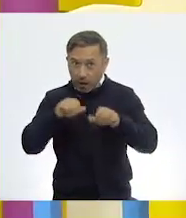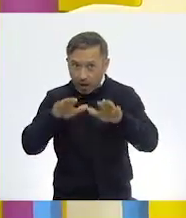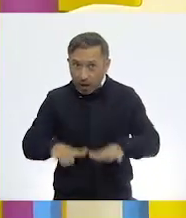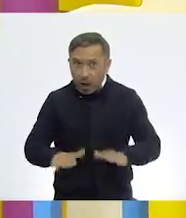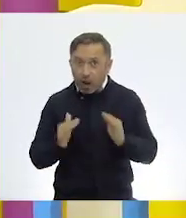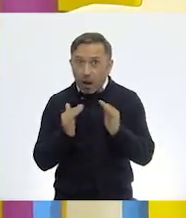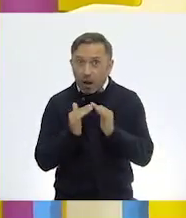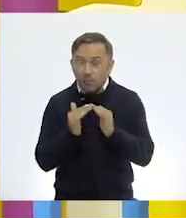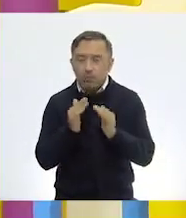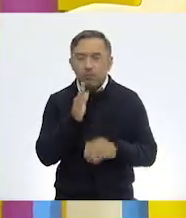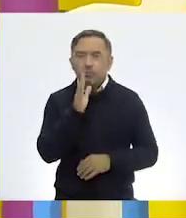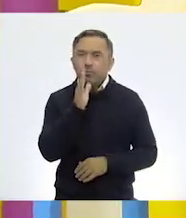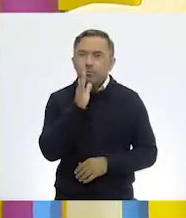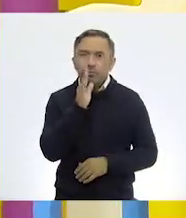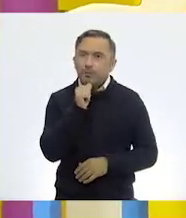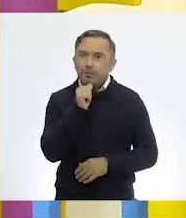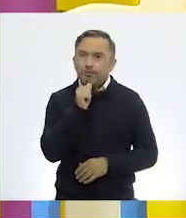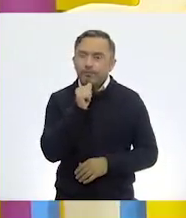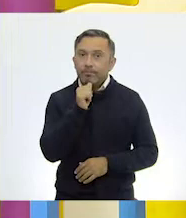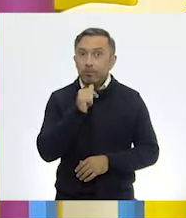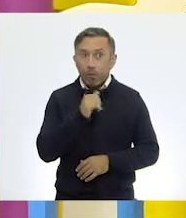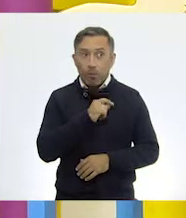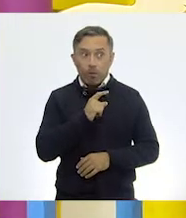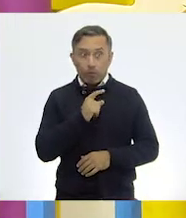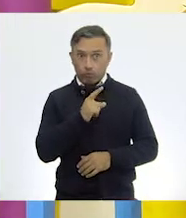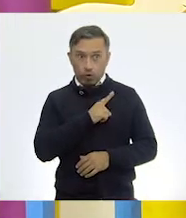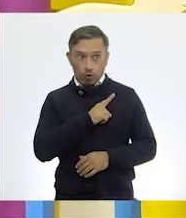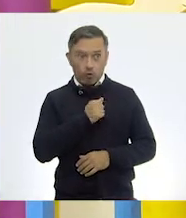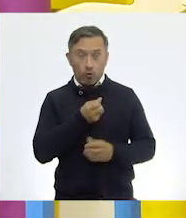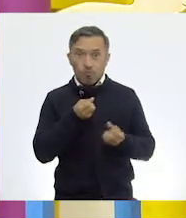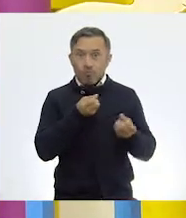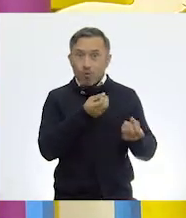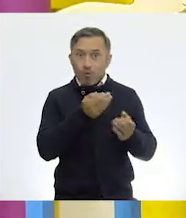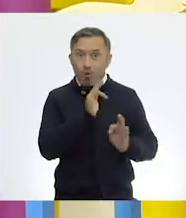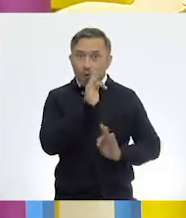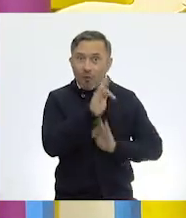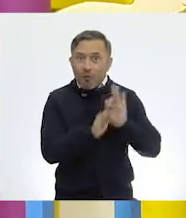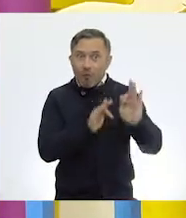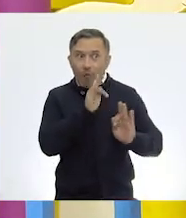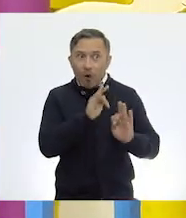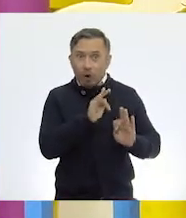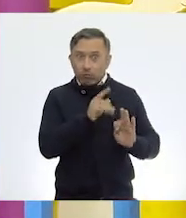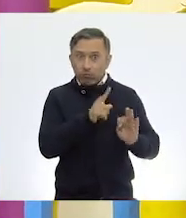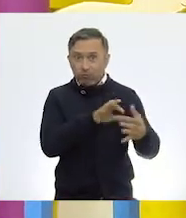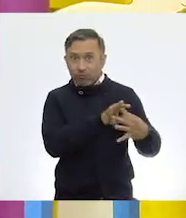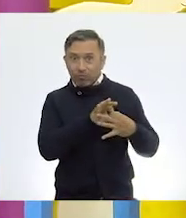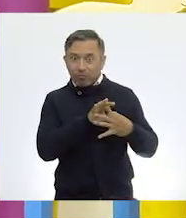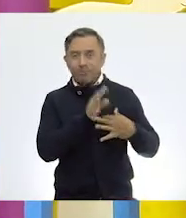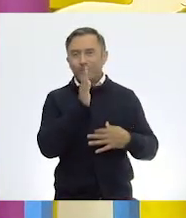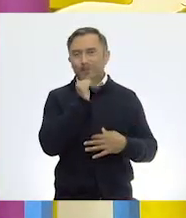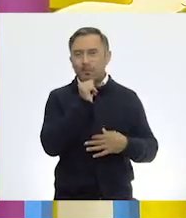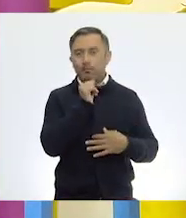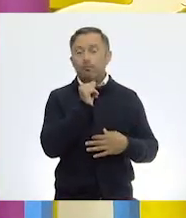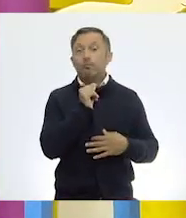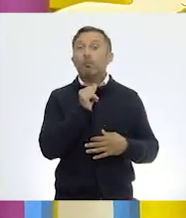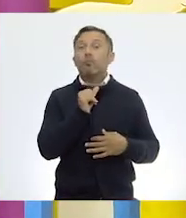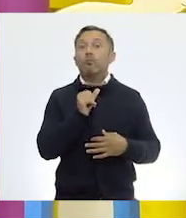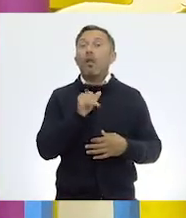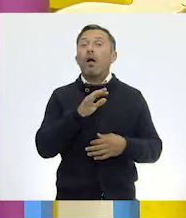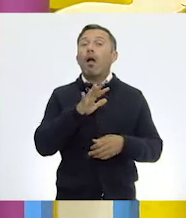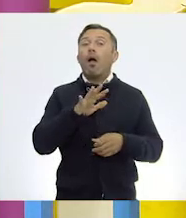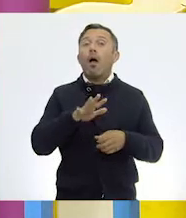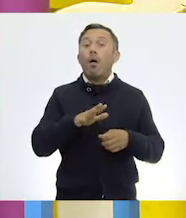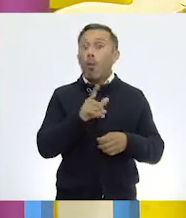estar dependiendo directamente del ser humano. Ya que también la vida de un animal silvestre cambia cuando se